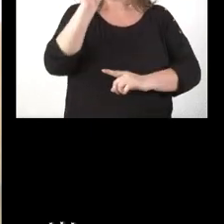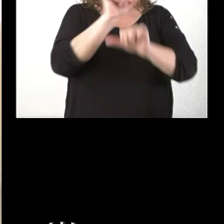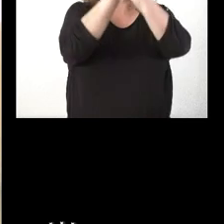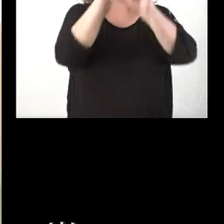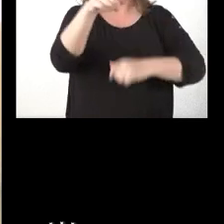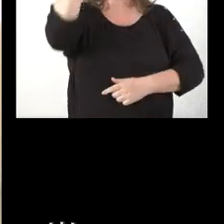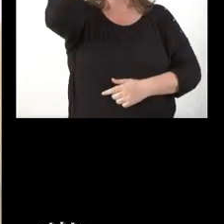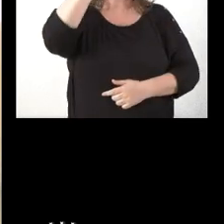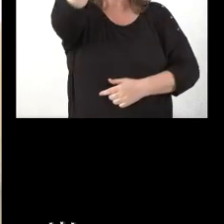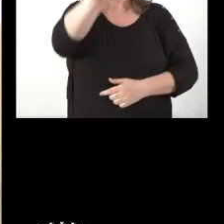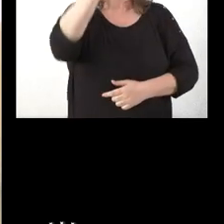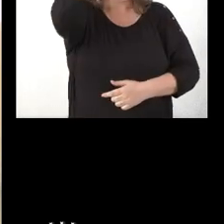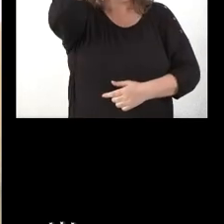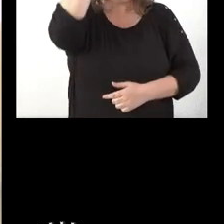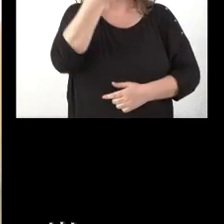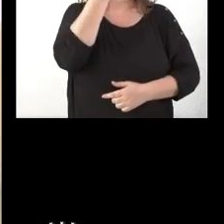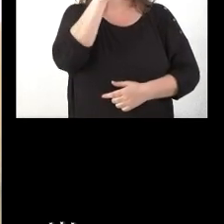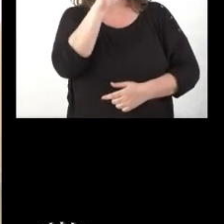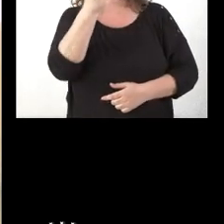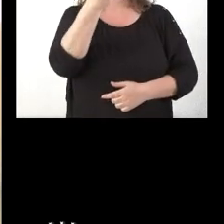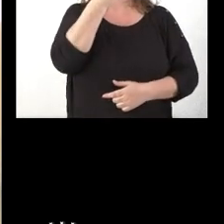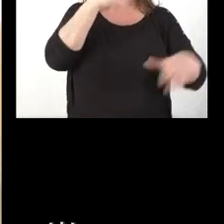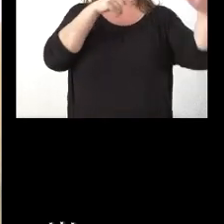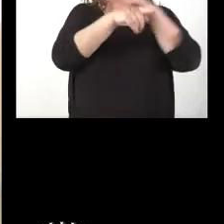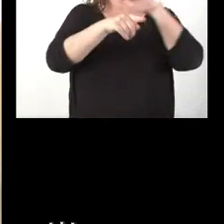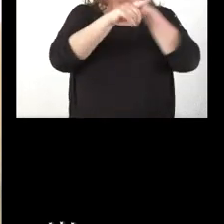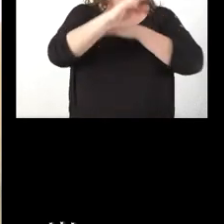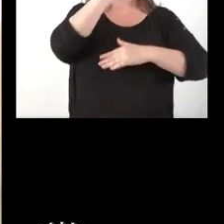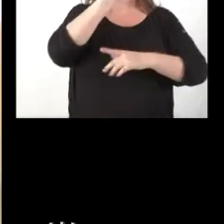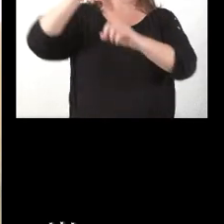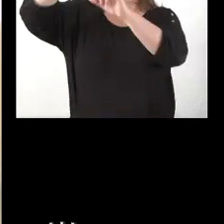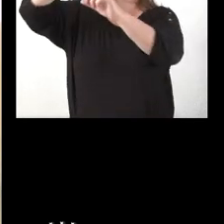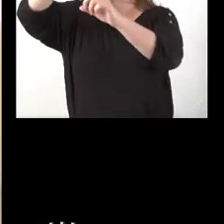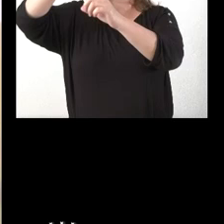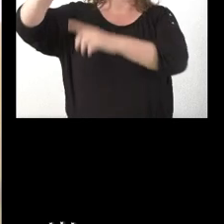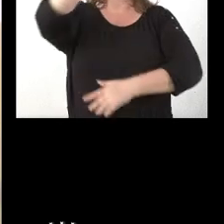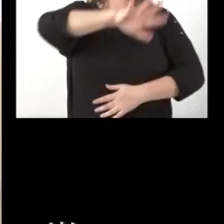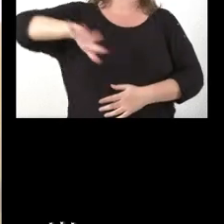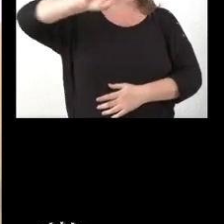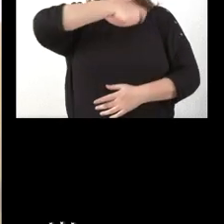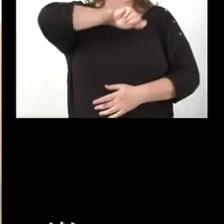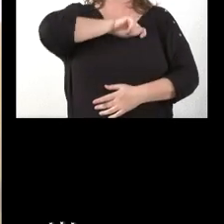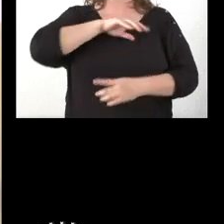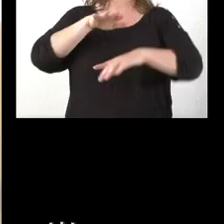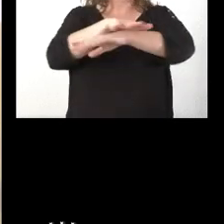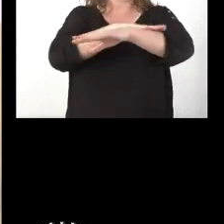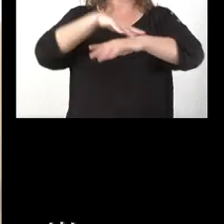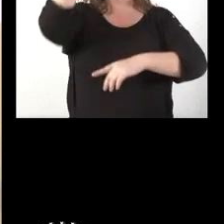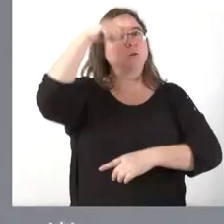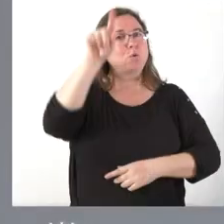si él considera que estaría en mejores manos si se gestionara unitariamente para toda España desde el Ministerio de Cultura. Gracias.